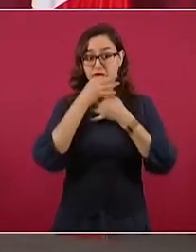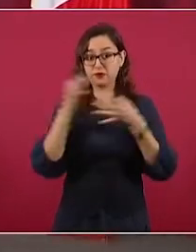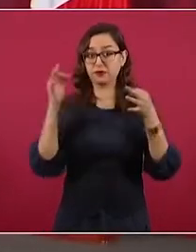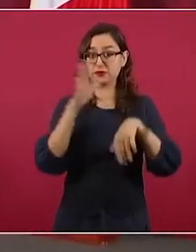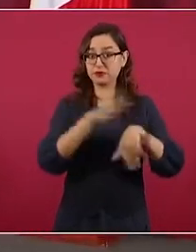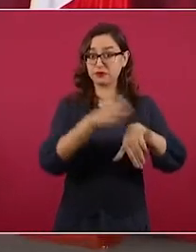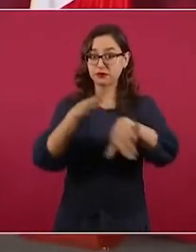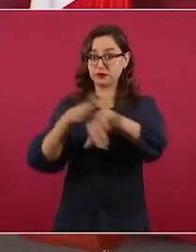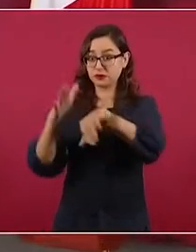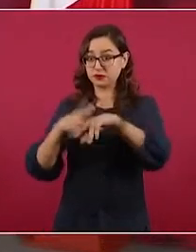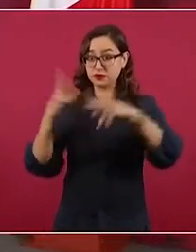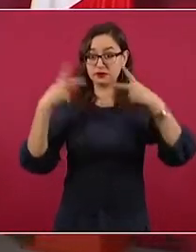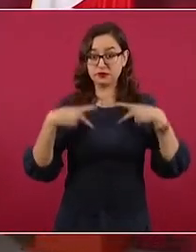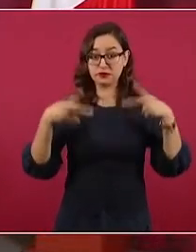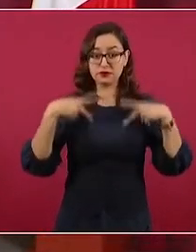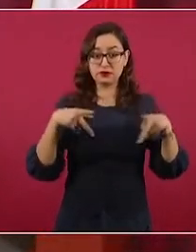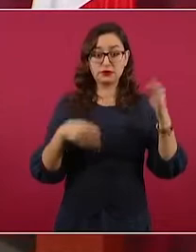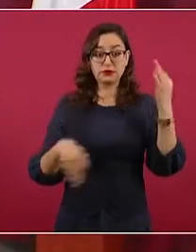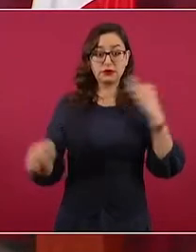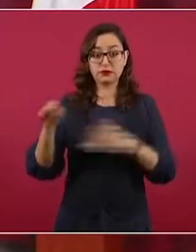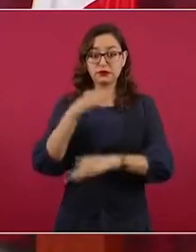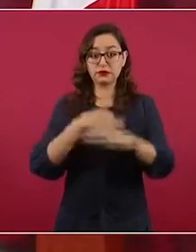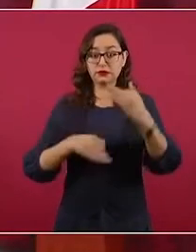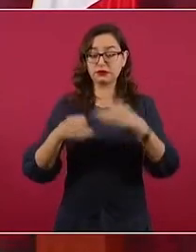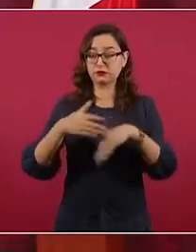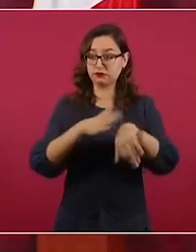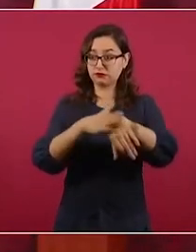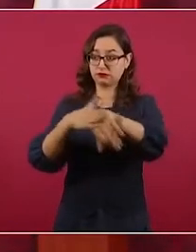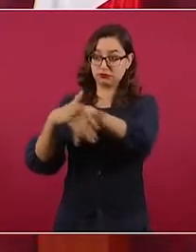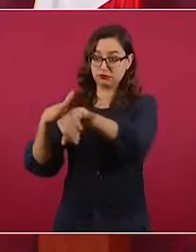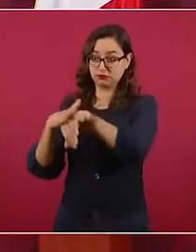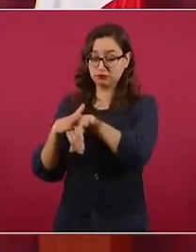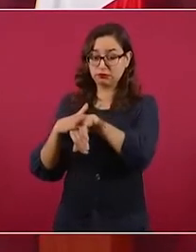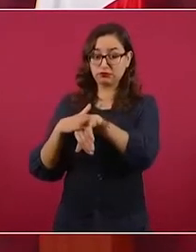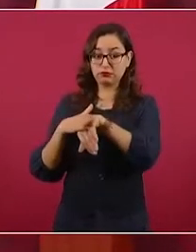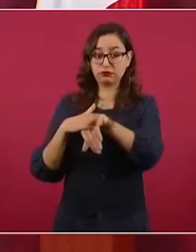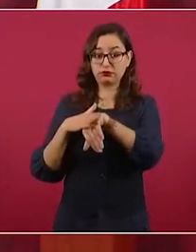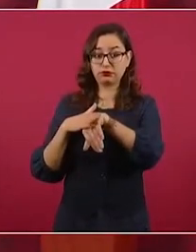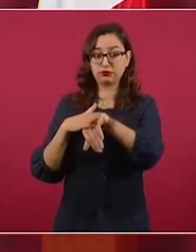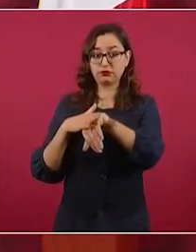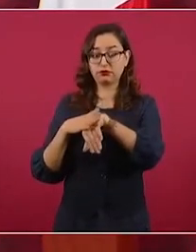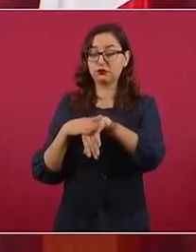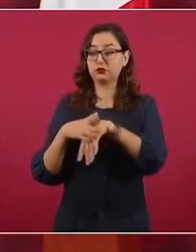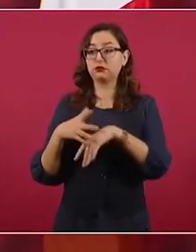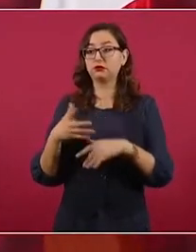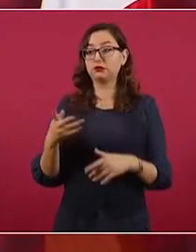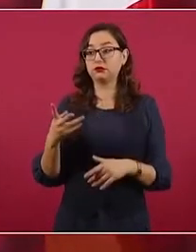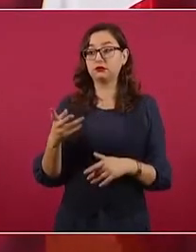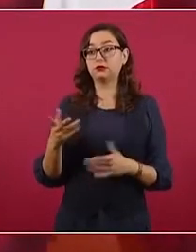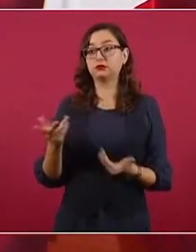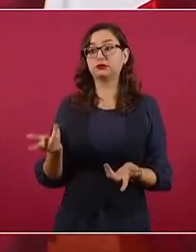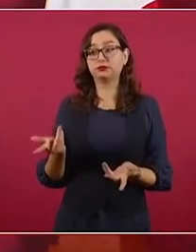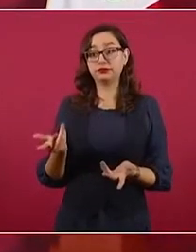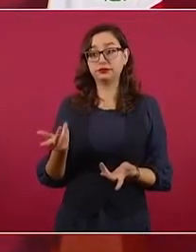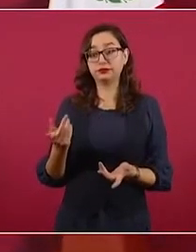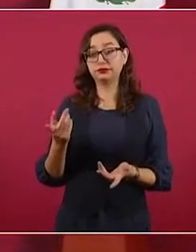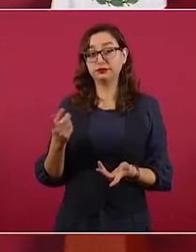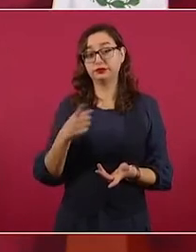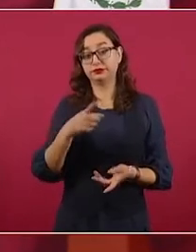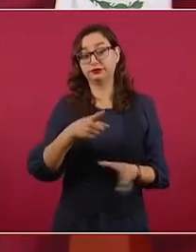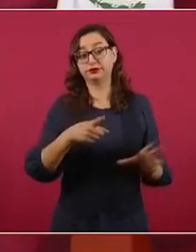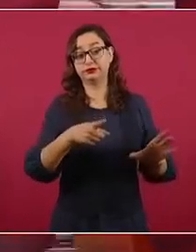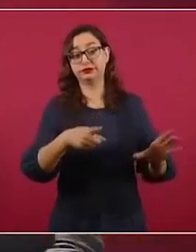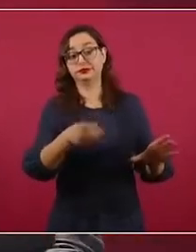si escuchan de que va a haber reducción